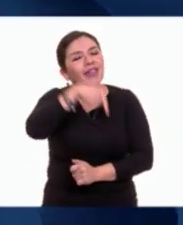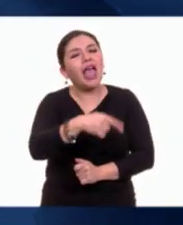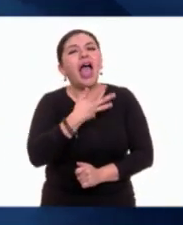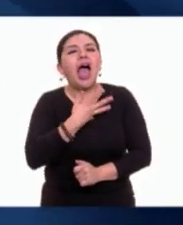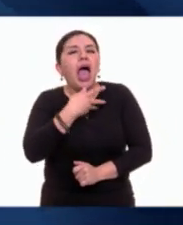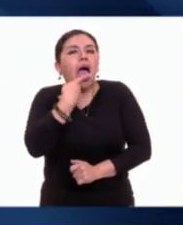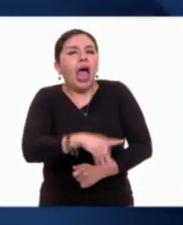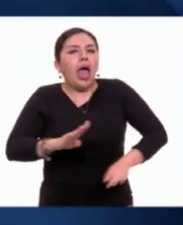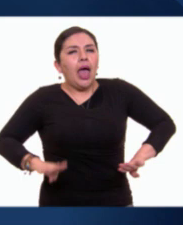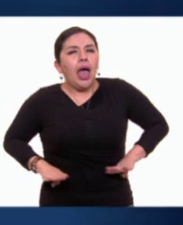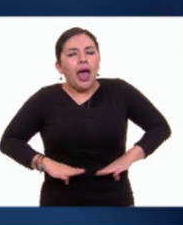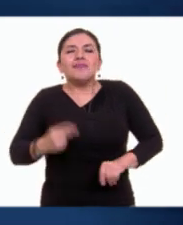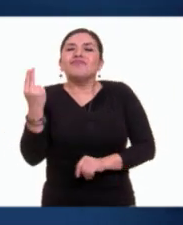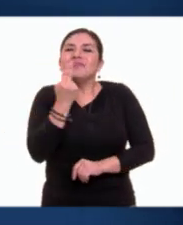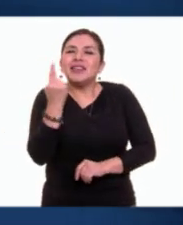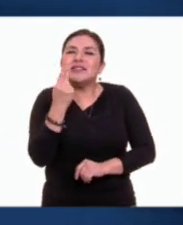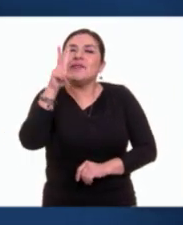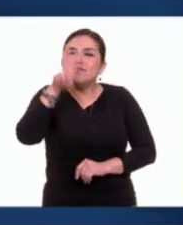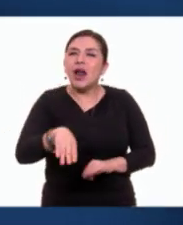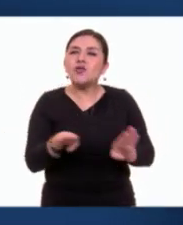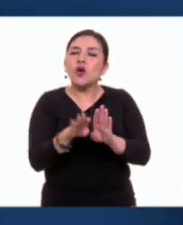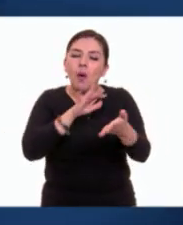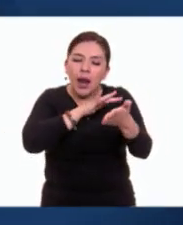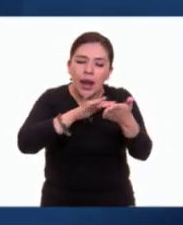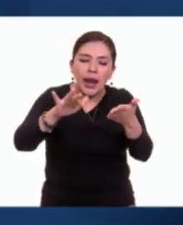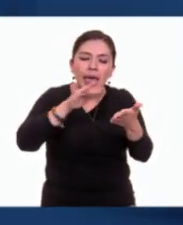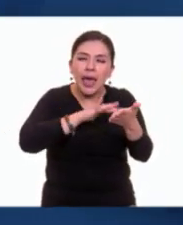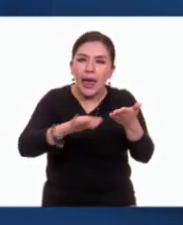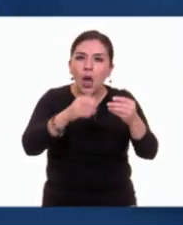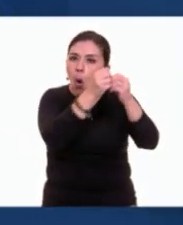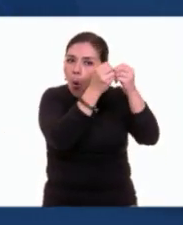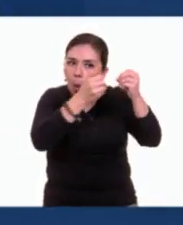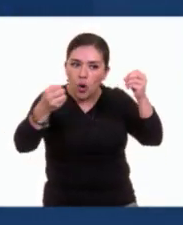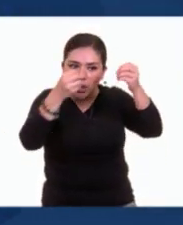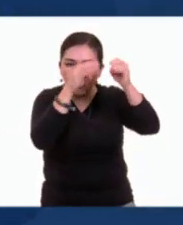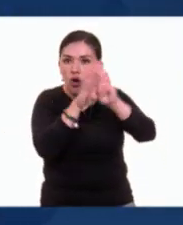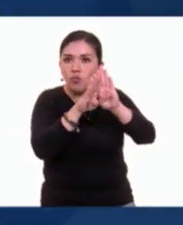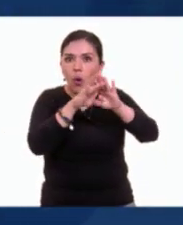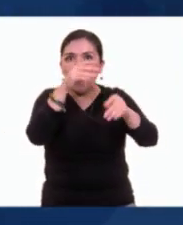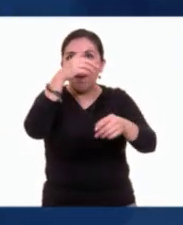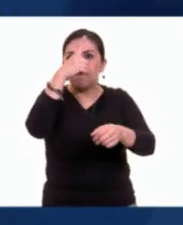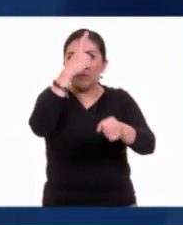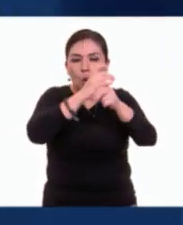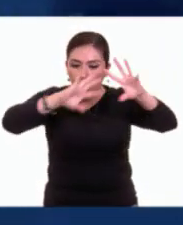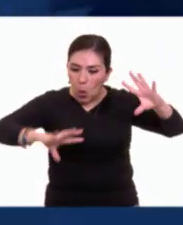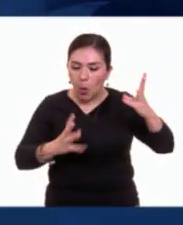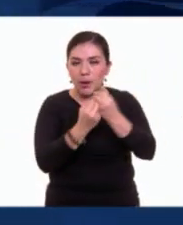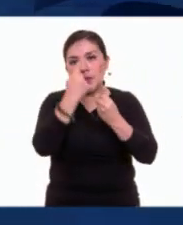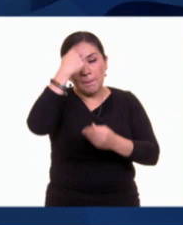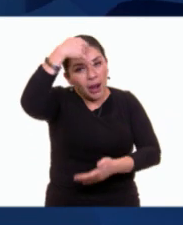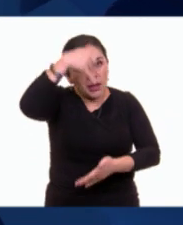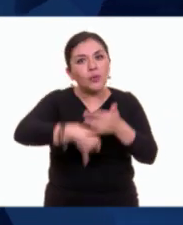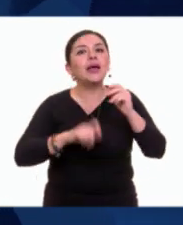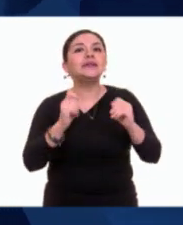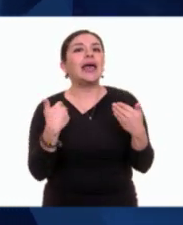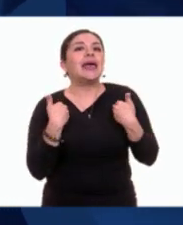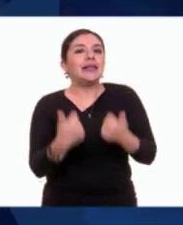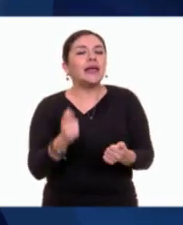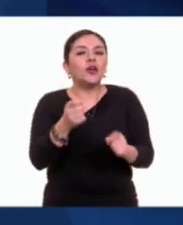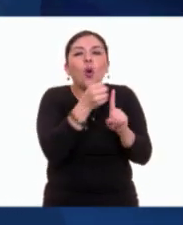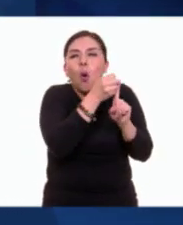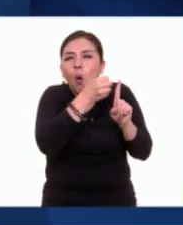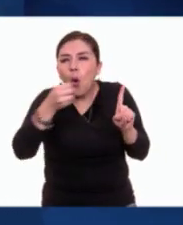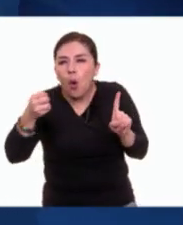embargo, sí requieren leerse de principio a fin para poder comprenderlos, porque son textos continuos.